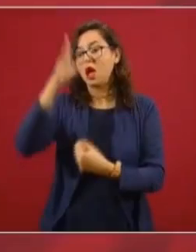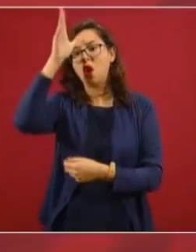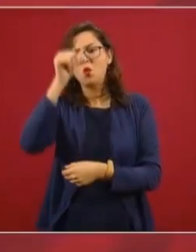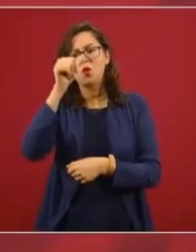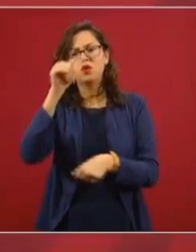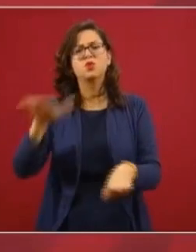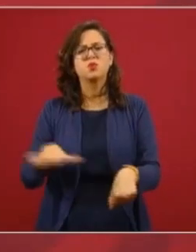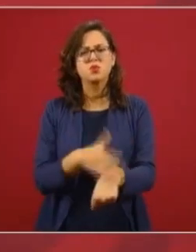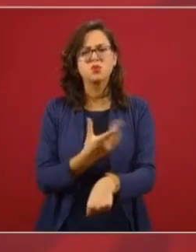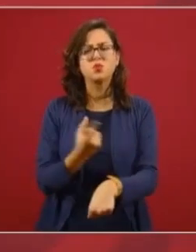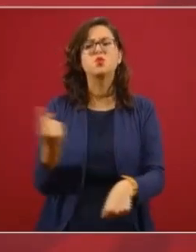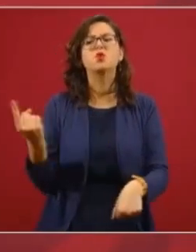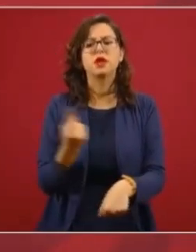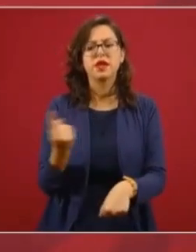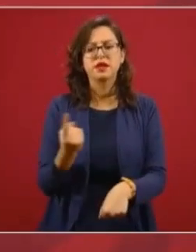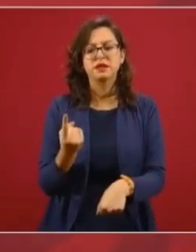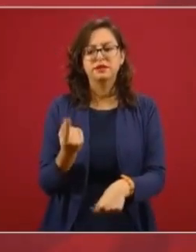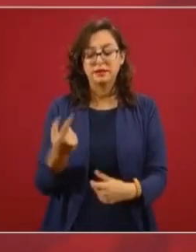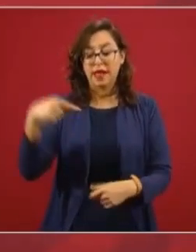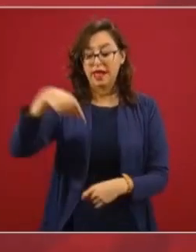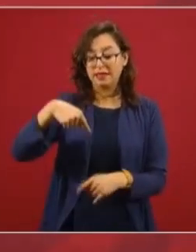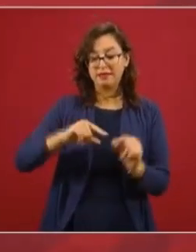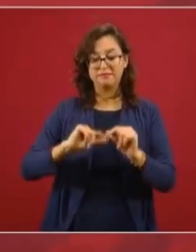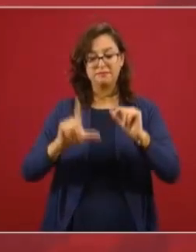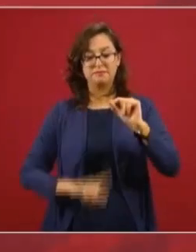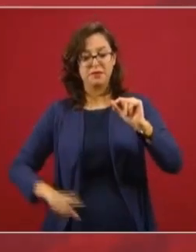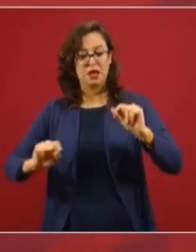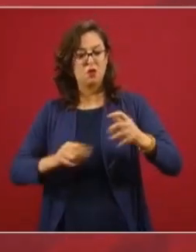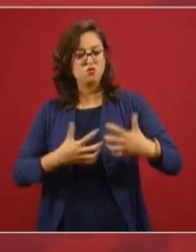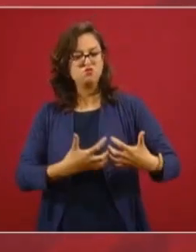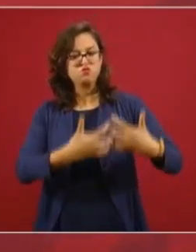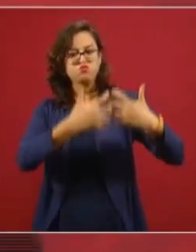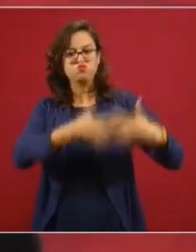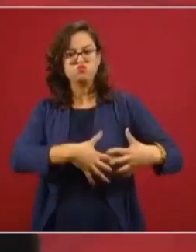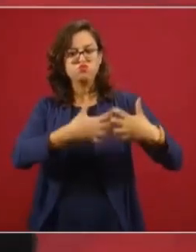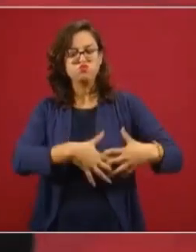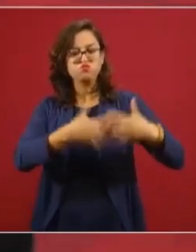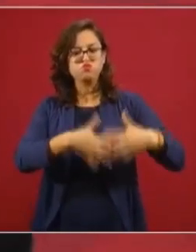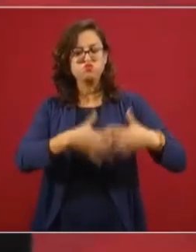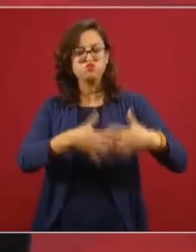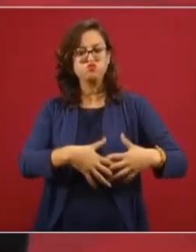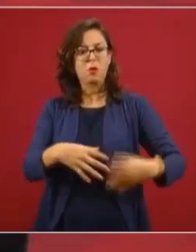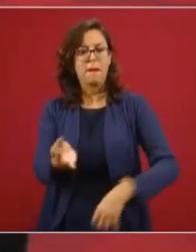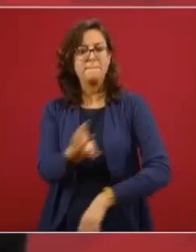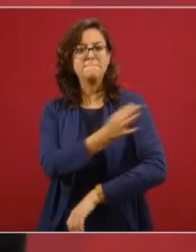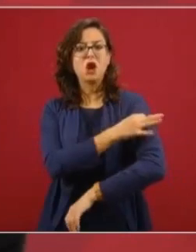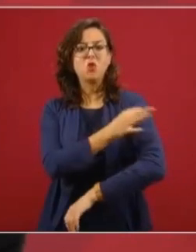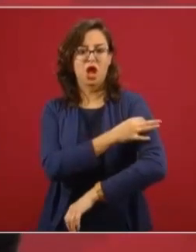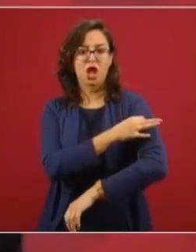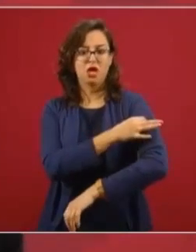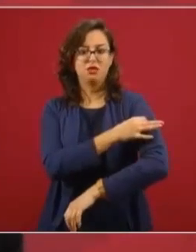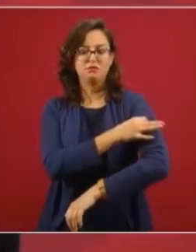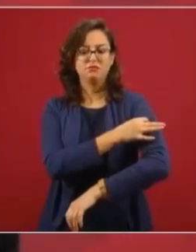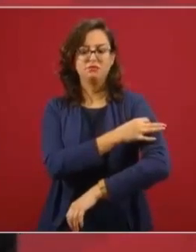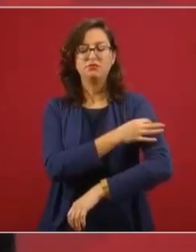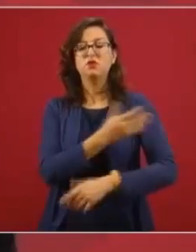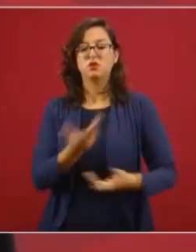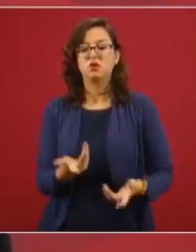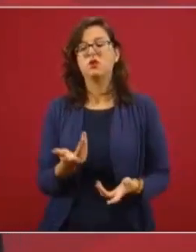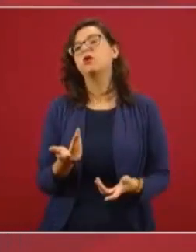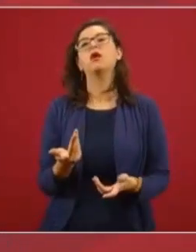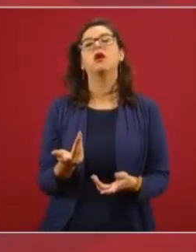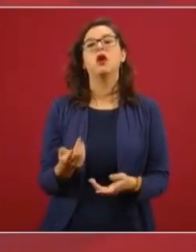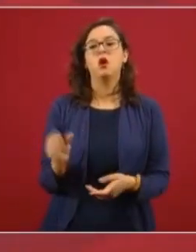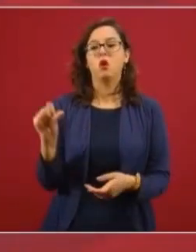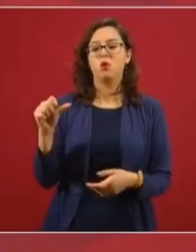acuerdo de producción en México de la vacuna que hoy por hoy, proyecto de vacuna, hoy por hoy,